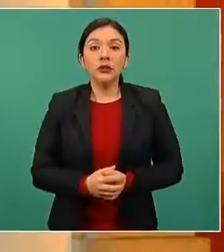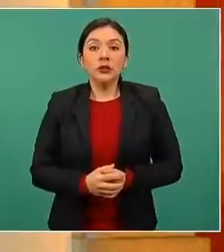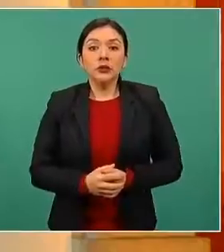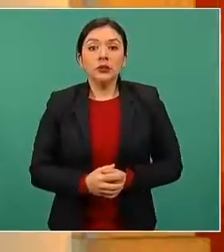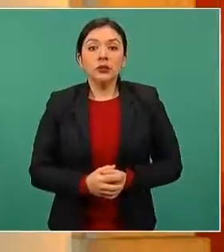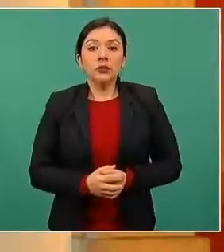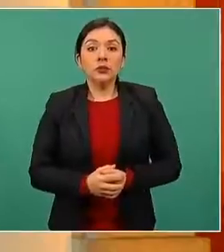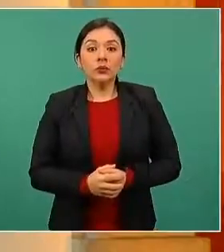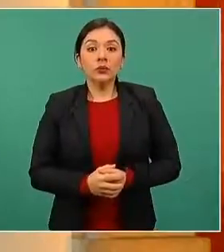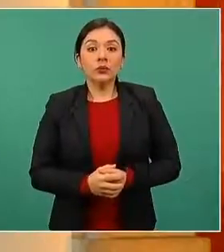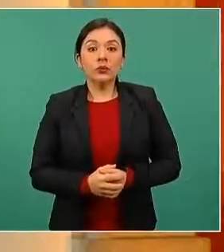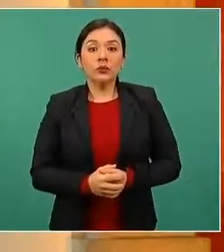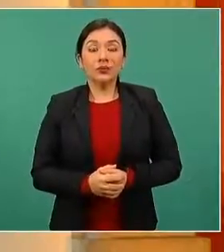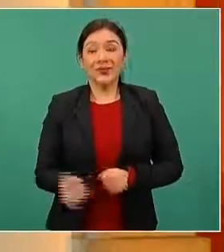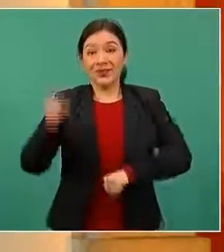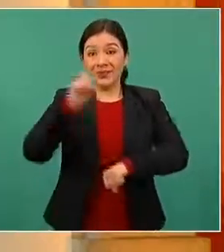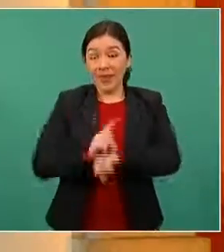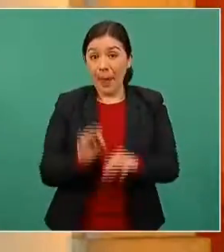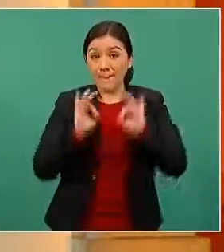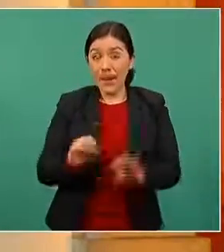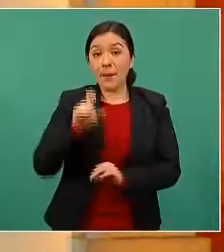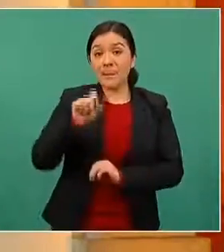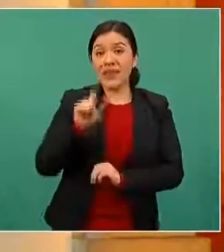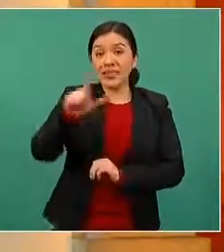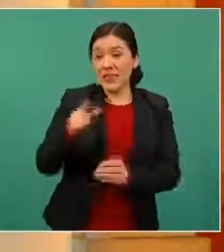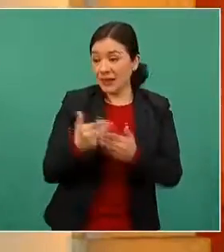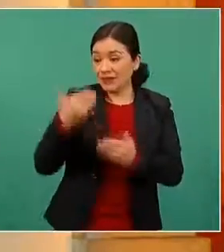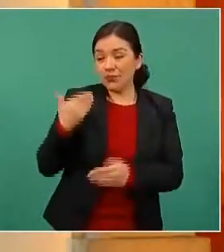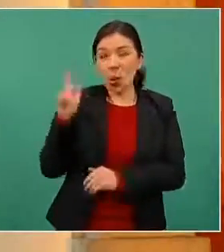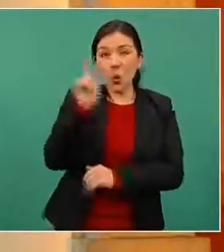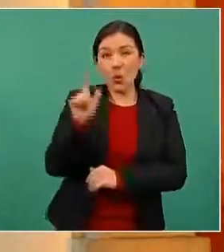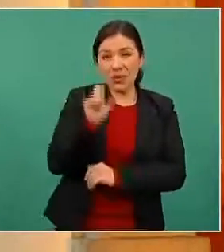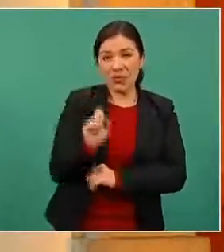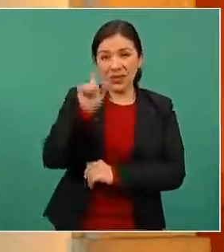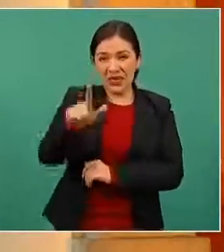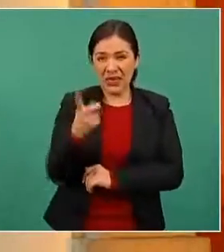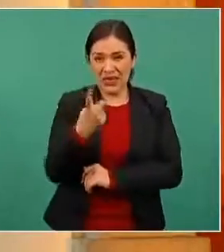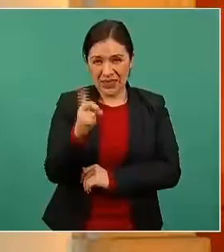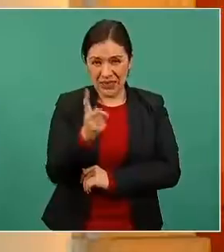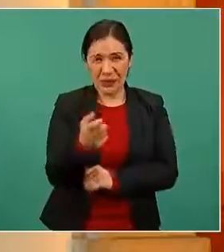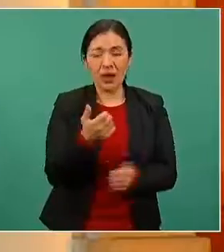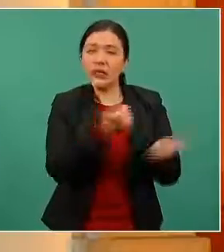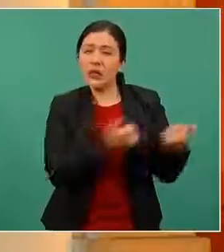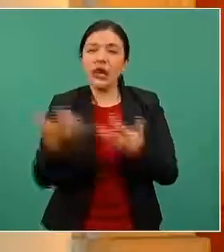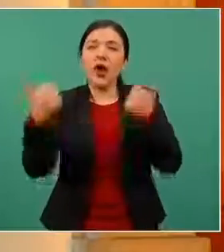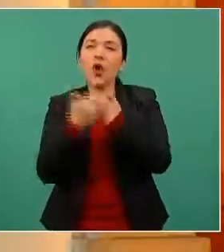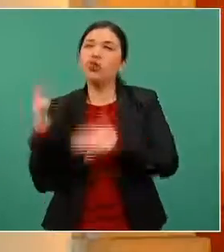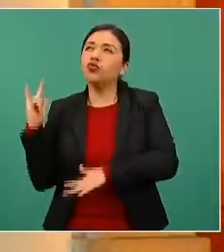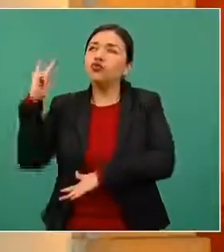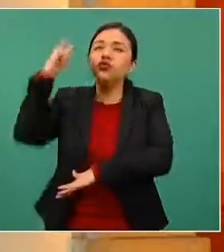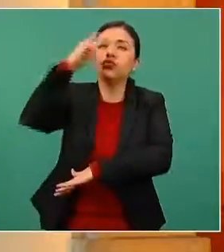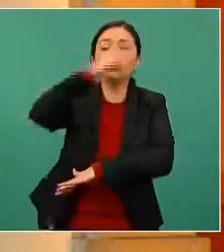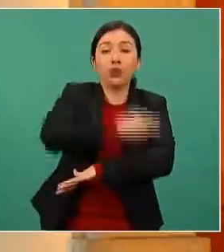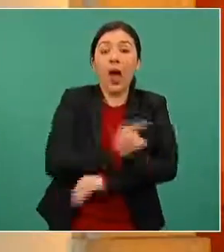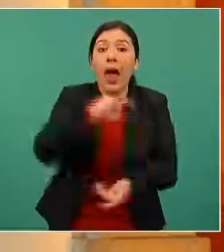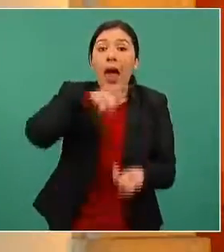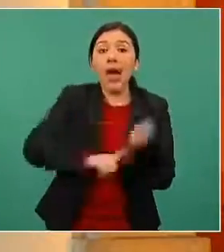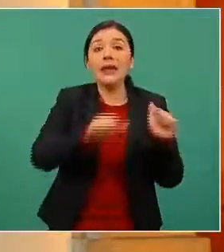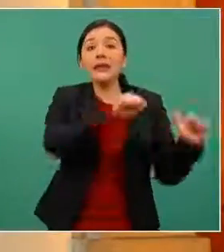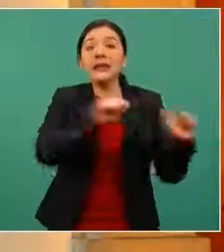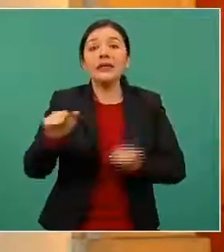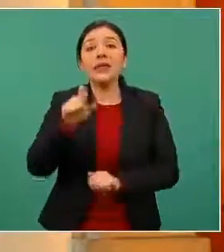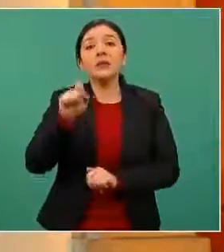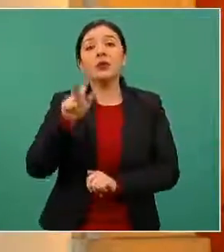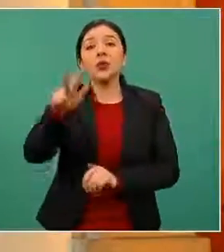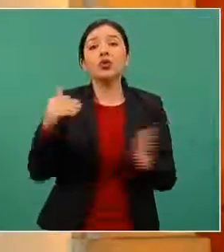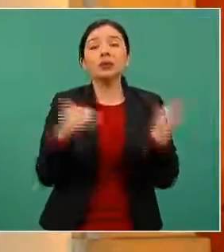Se distribuyeron el día 27, el lunes 27, por vía aérea 628 mil